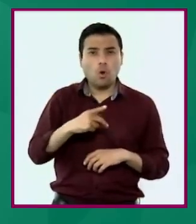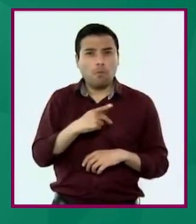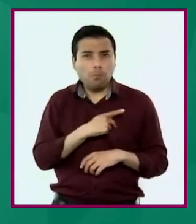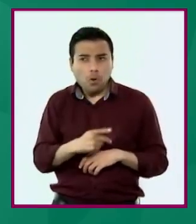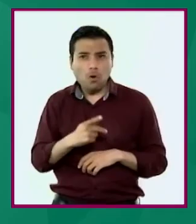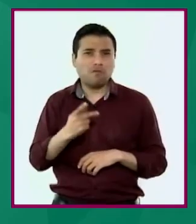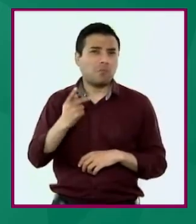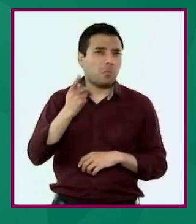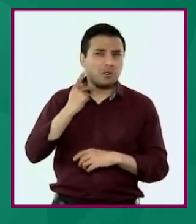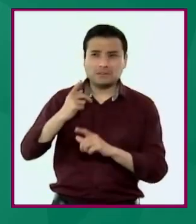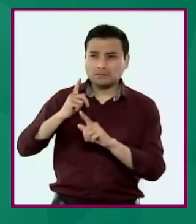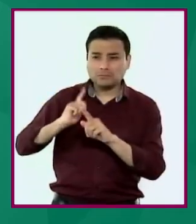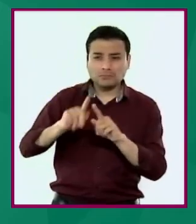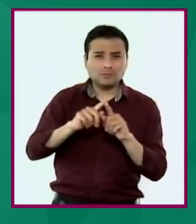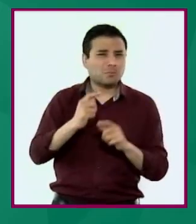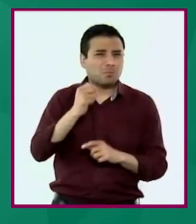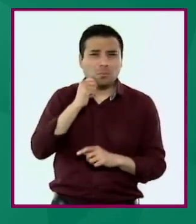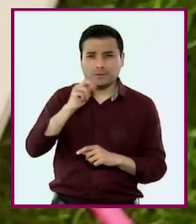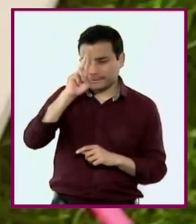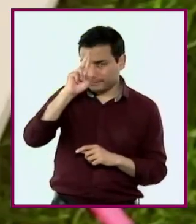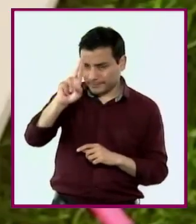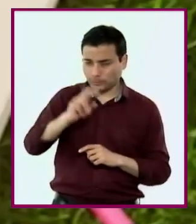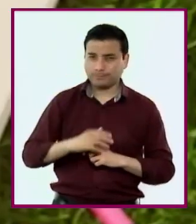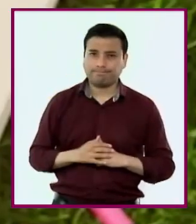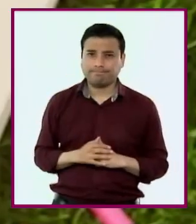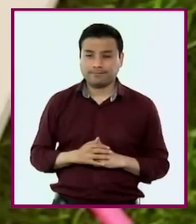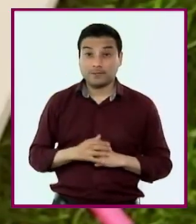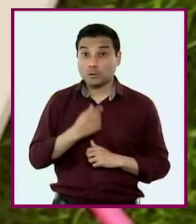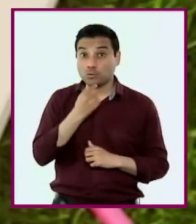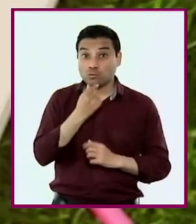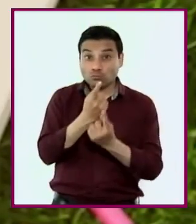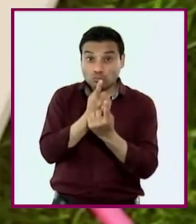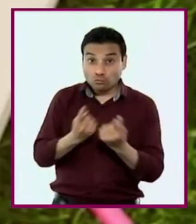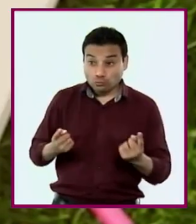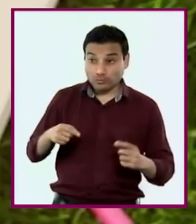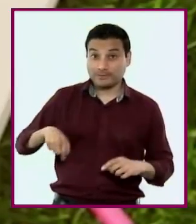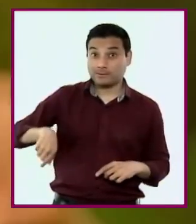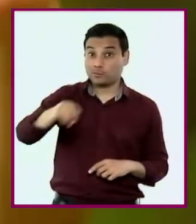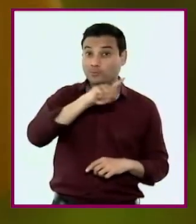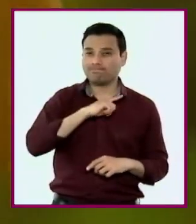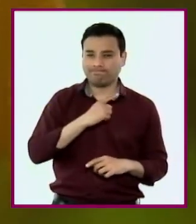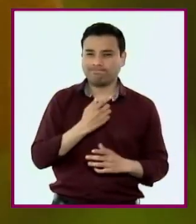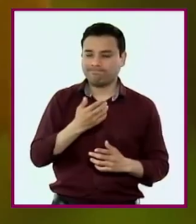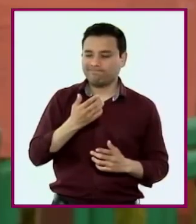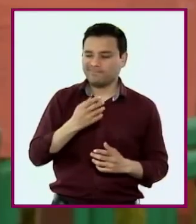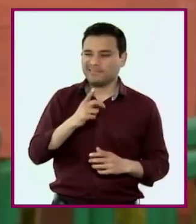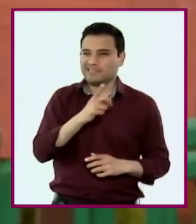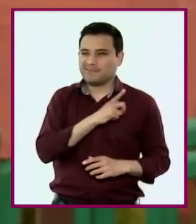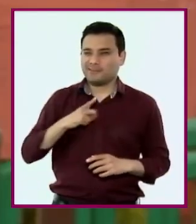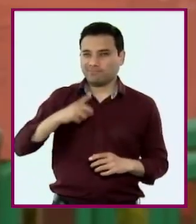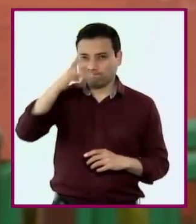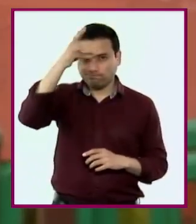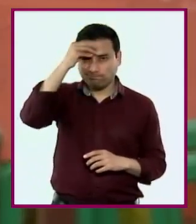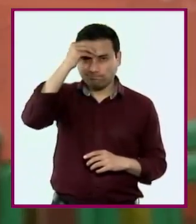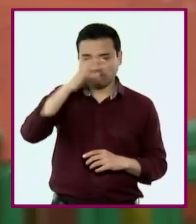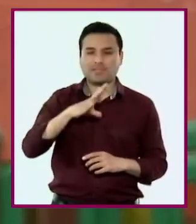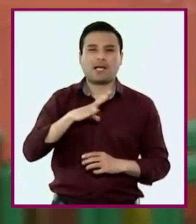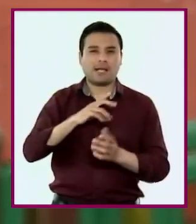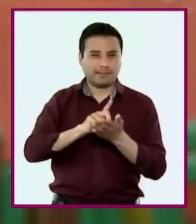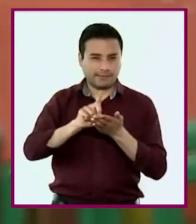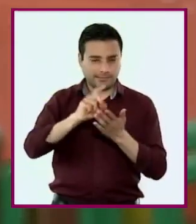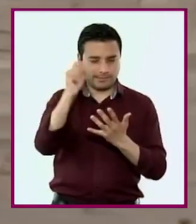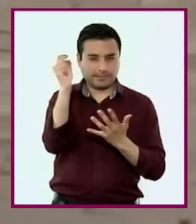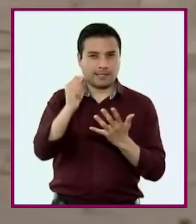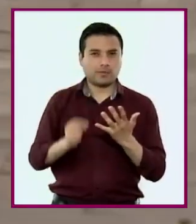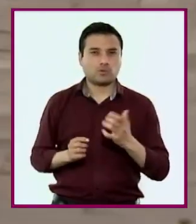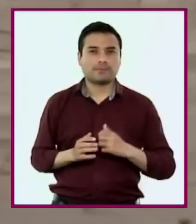económicas, políticas, entre otras. Las niñas y los niños se asumirán como sujetos de derecho y